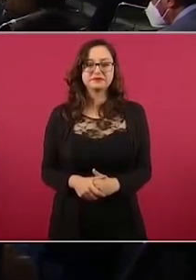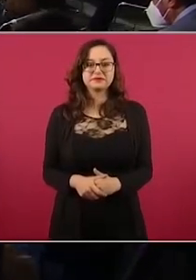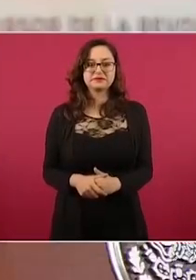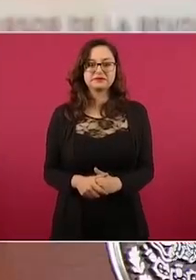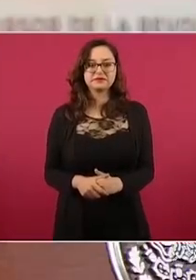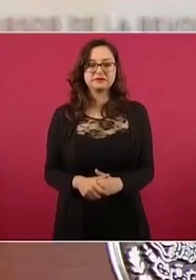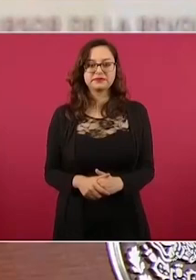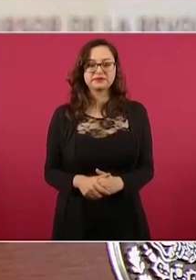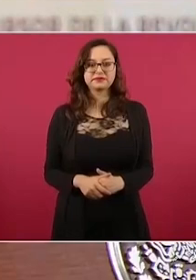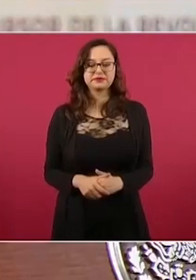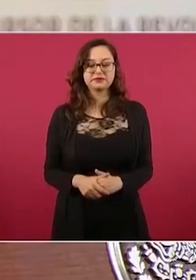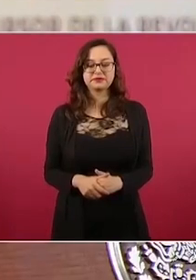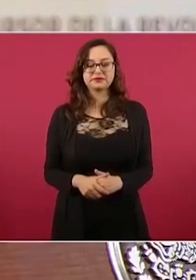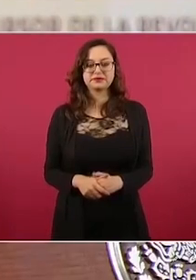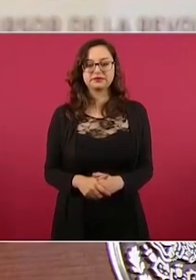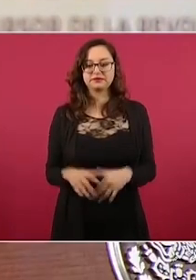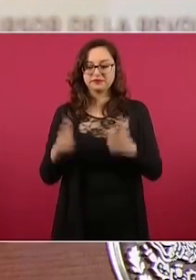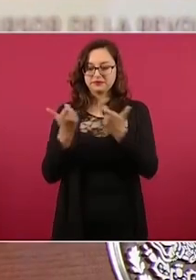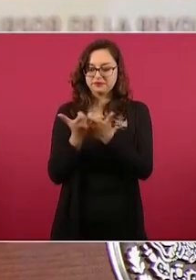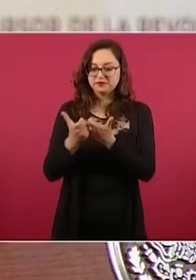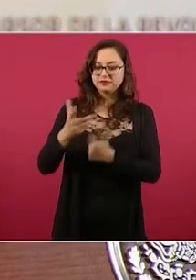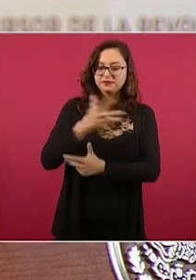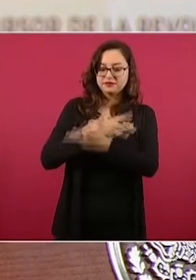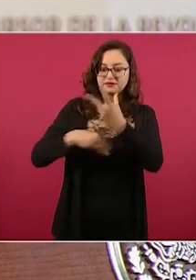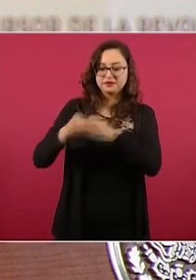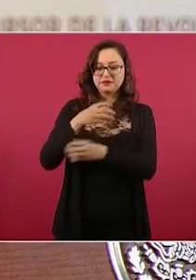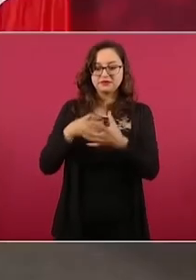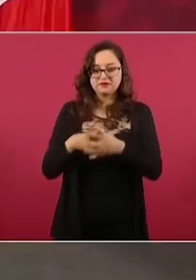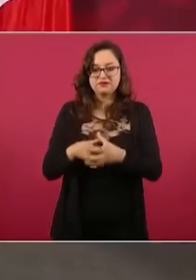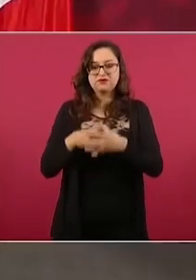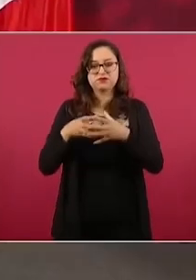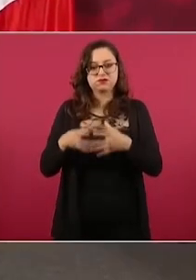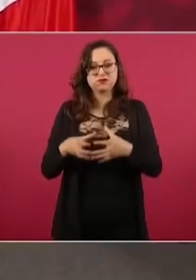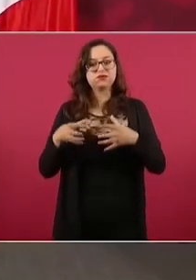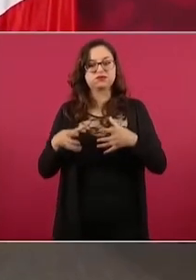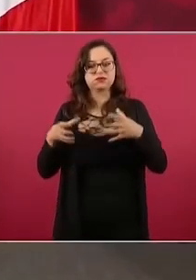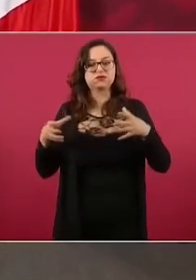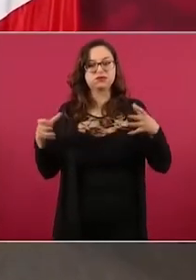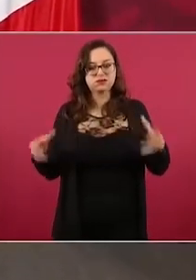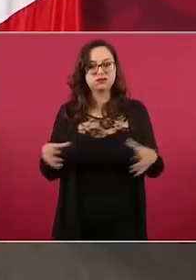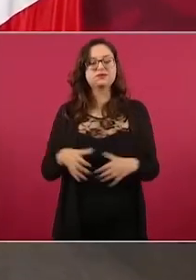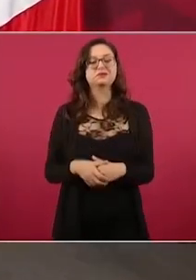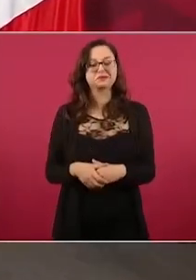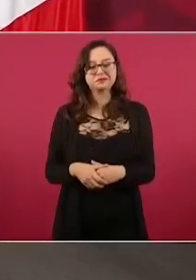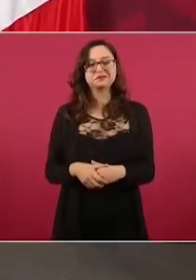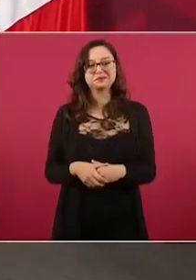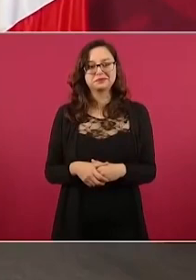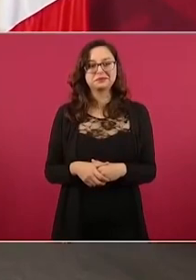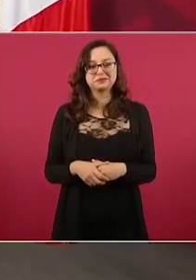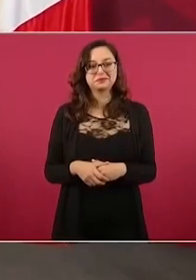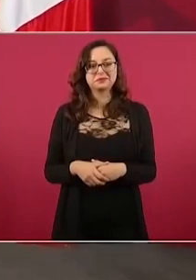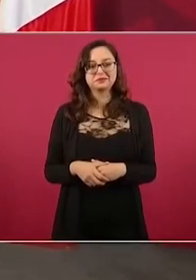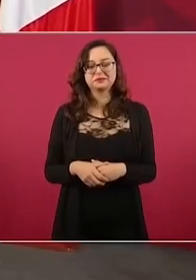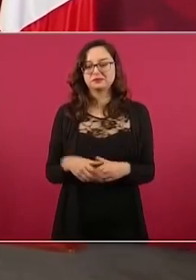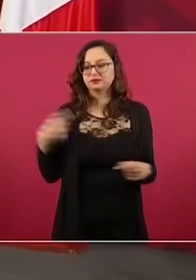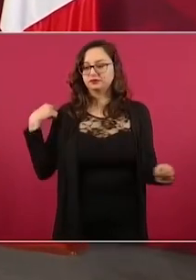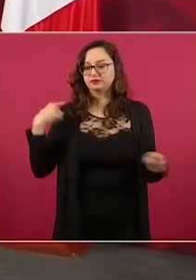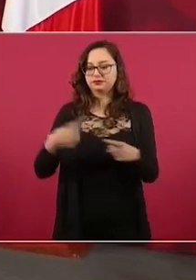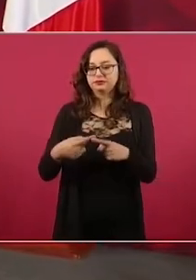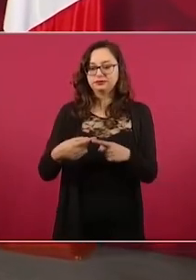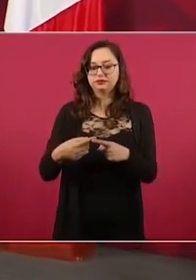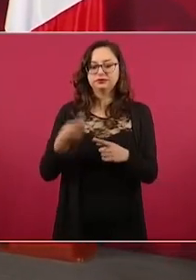hubo crecimiento económico ya por segundo trimestre